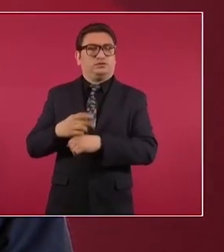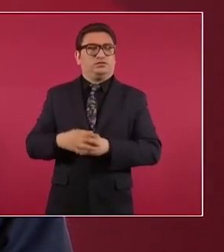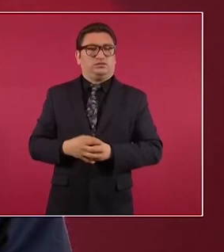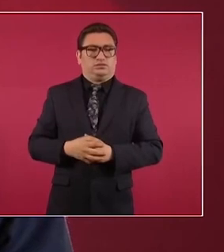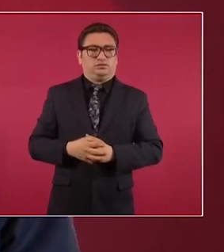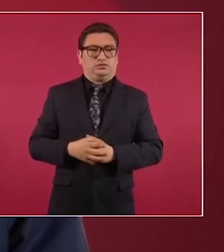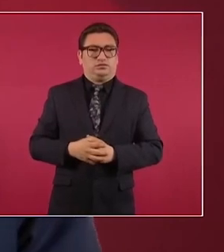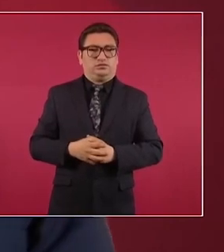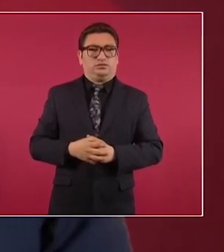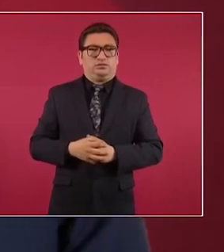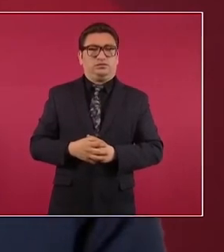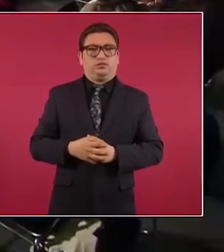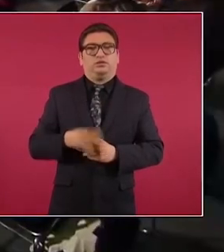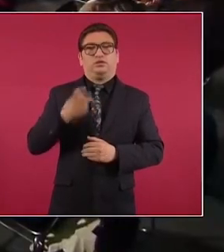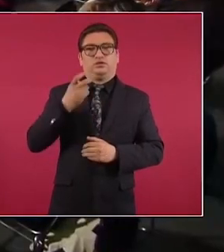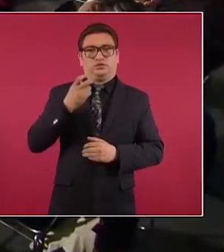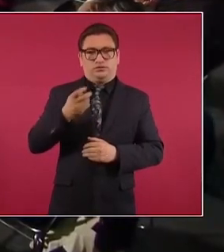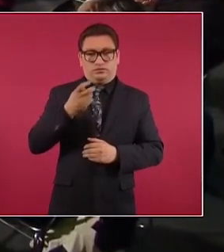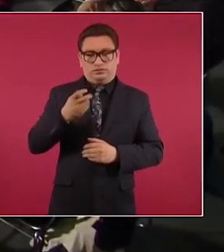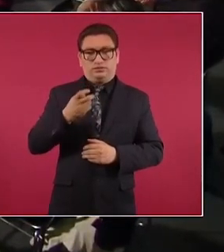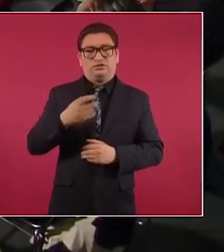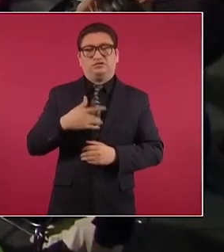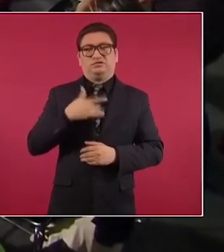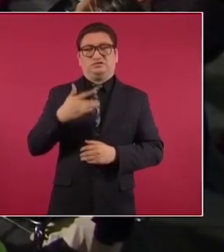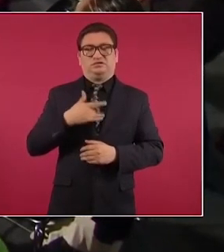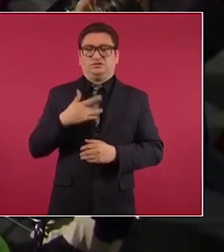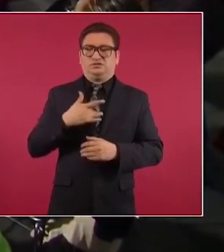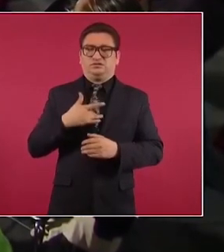y constantemente